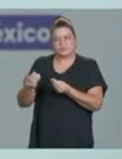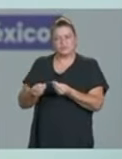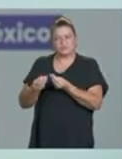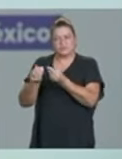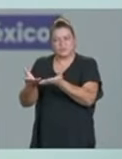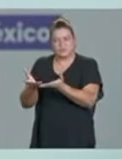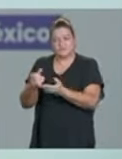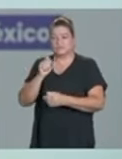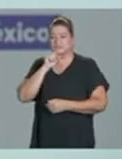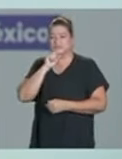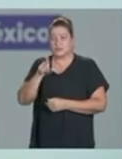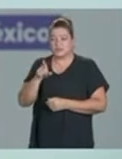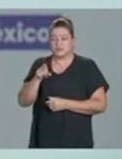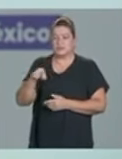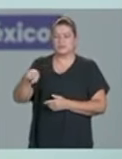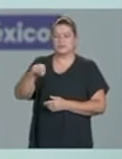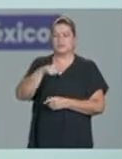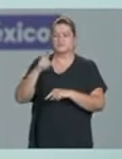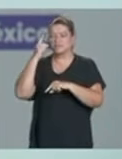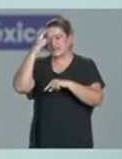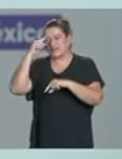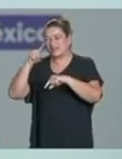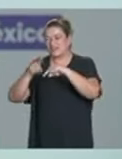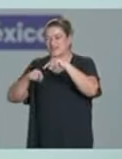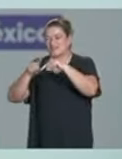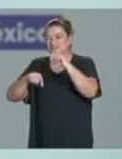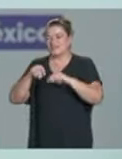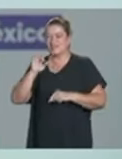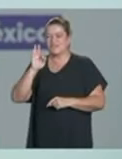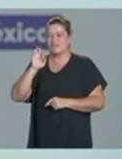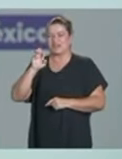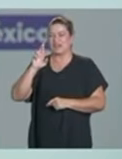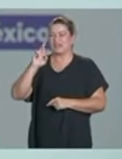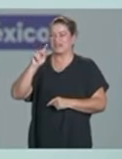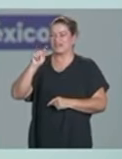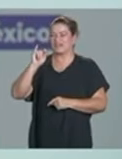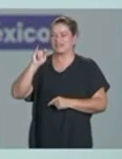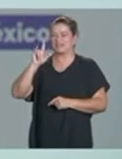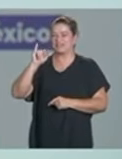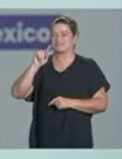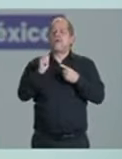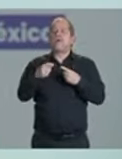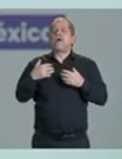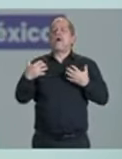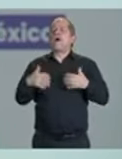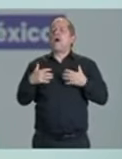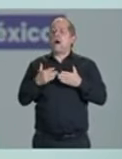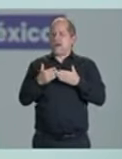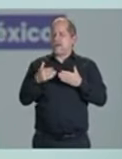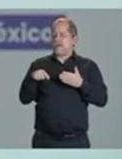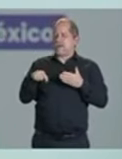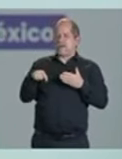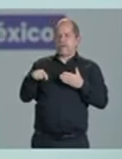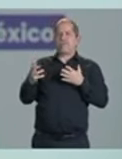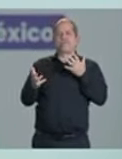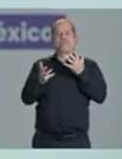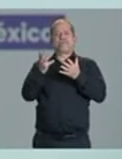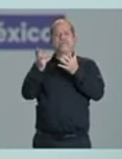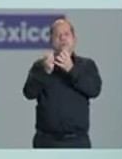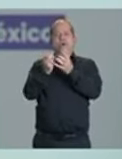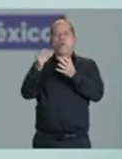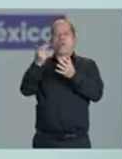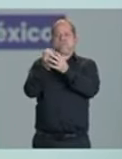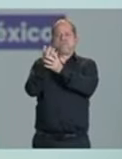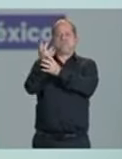vamos a seguir manteniendo el campo para el bienestar, igual que el bienestar que se da a la pesca. Reducir las emisiones que